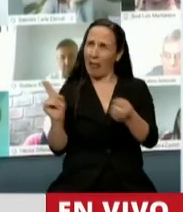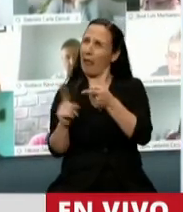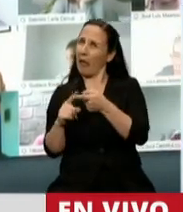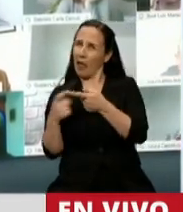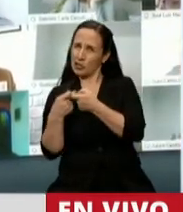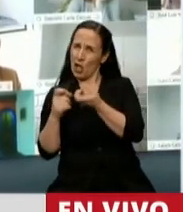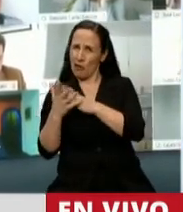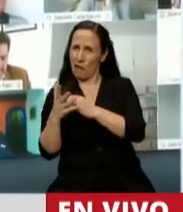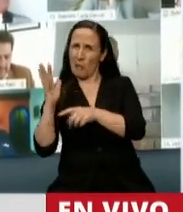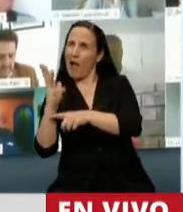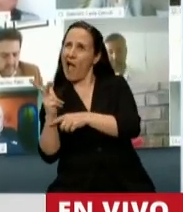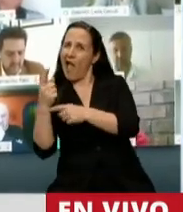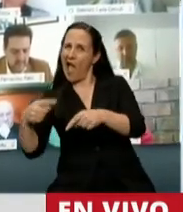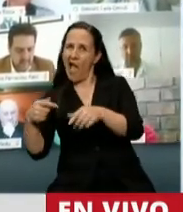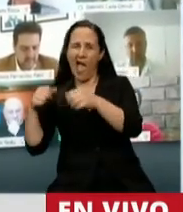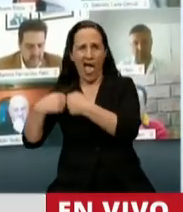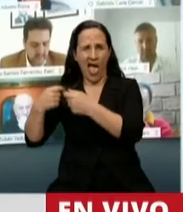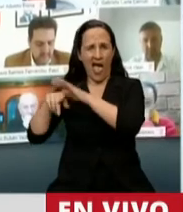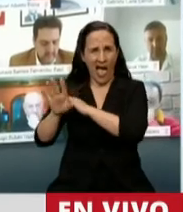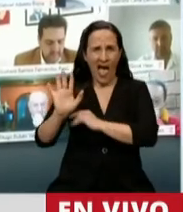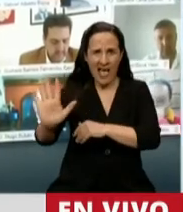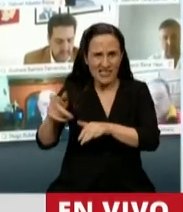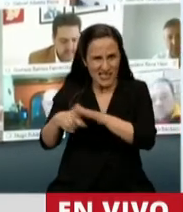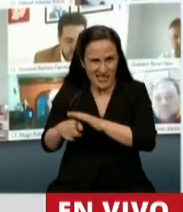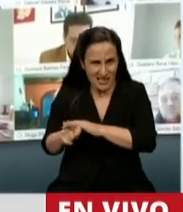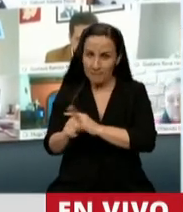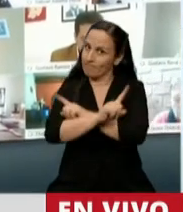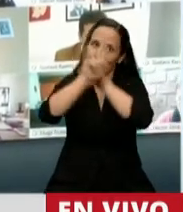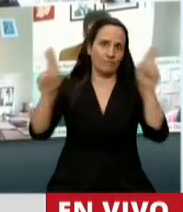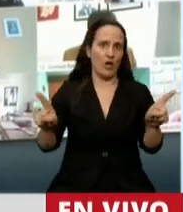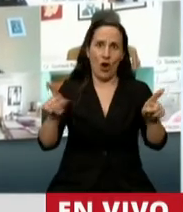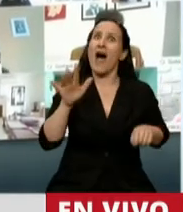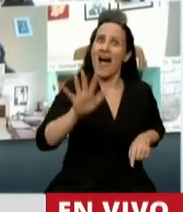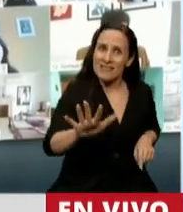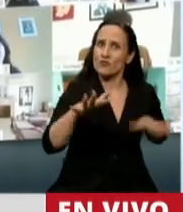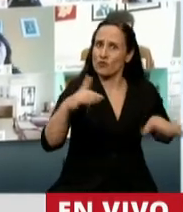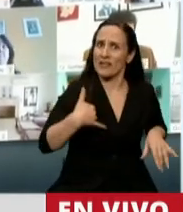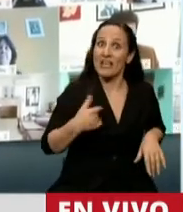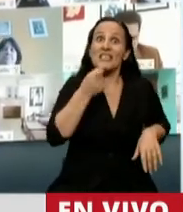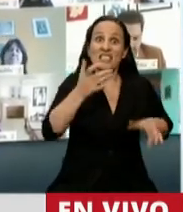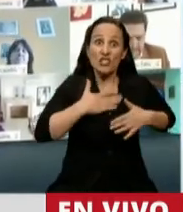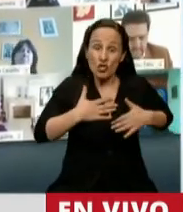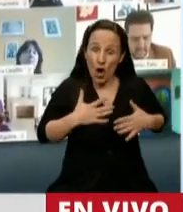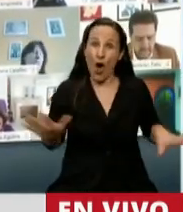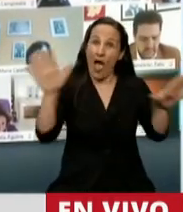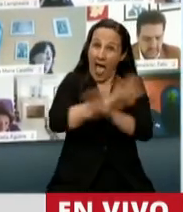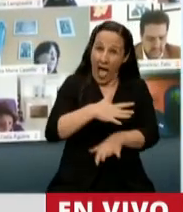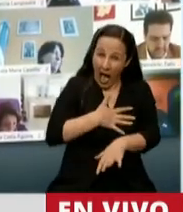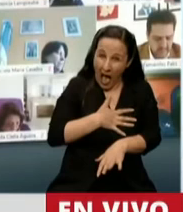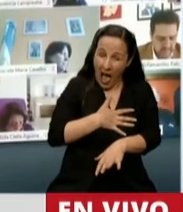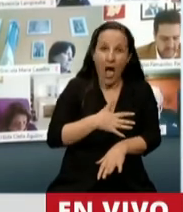presidente. Esto es lo que está ocurriendo en la Argentina. Y si yo estoy equivocado, hay que hacer una sola cosa,